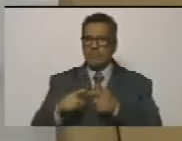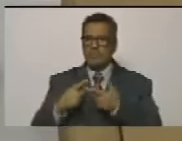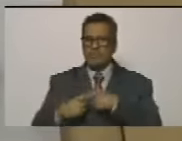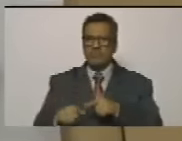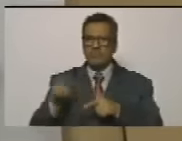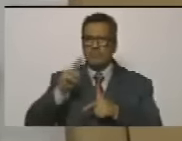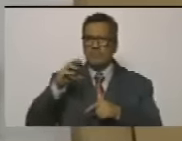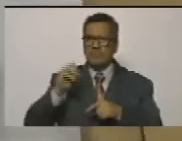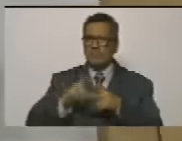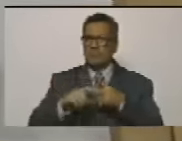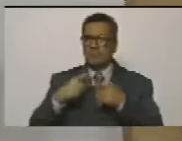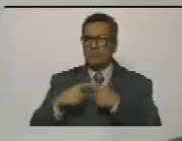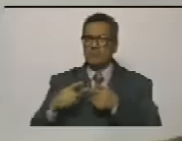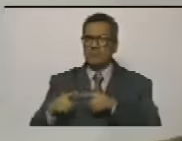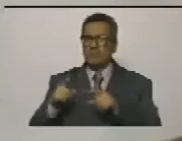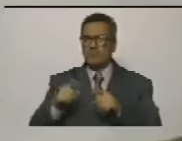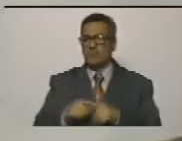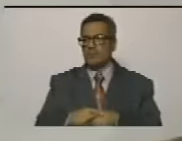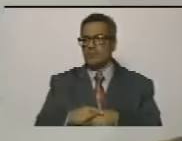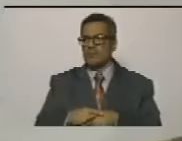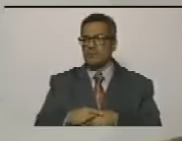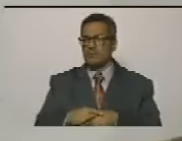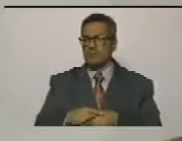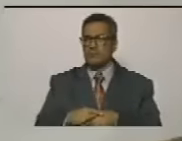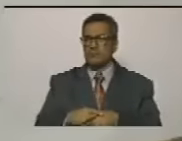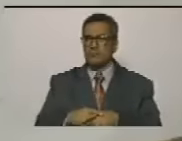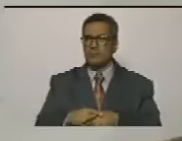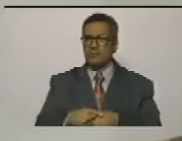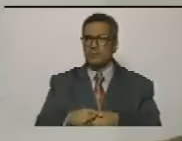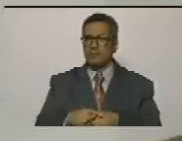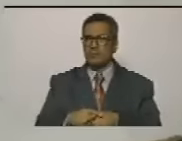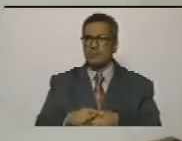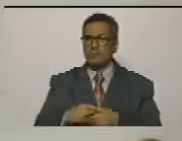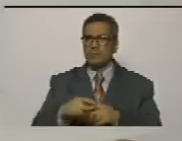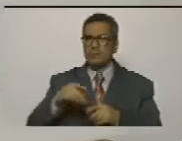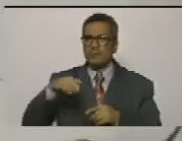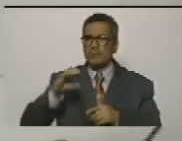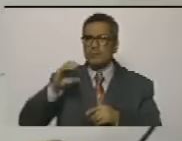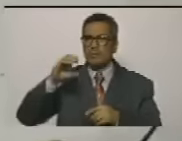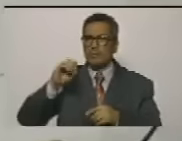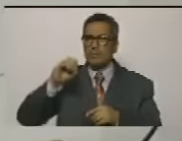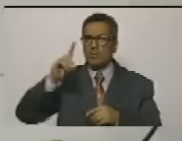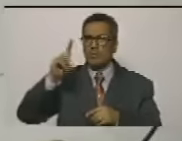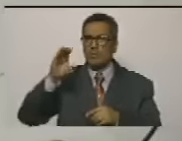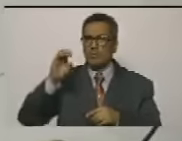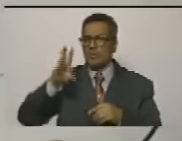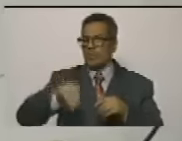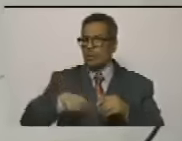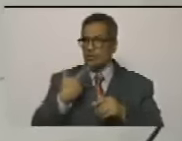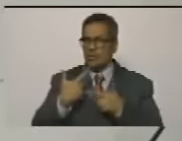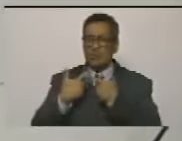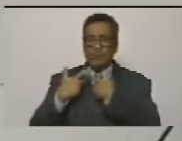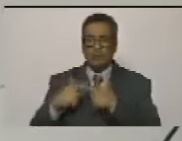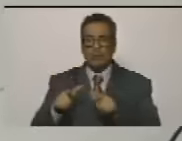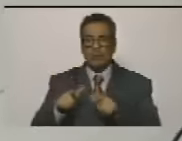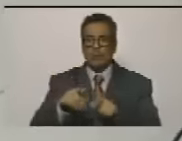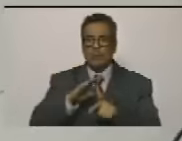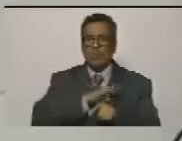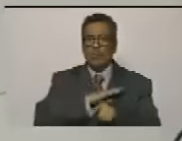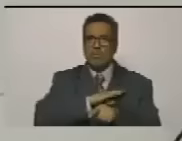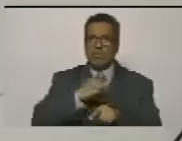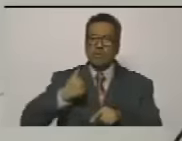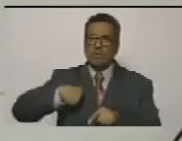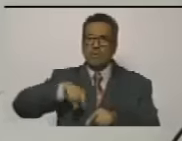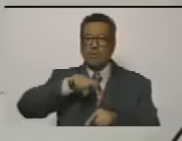Manuel Rosales o el otro o el otro o el conde el guacharo todos pueden circular libremente menos nuestro